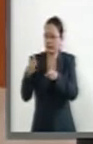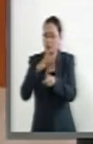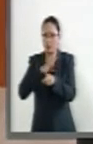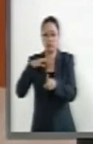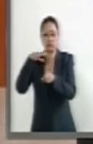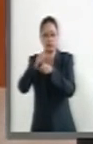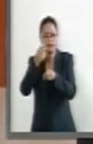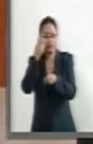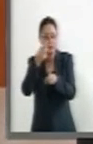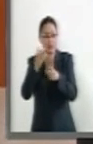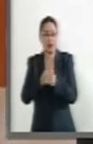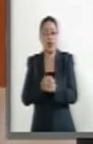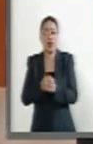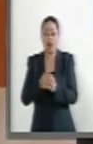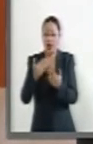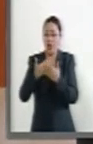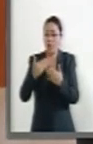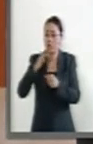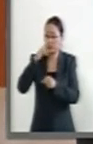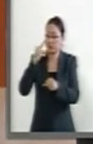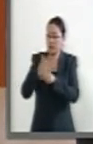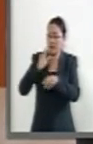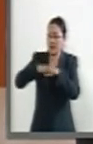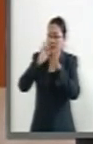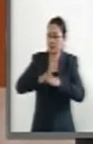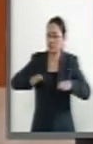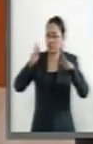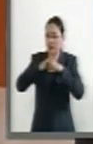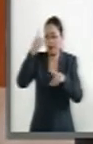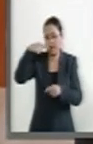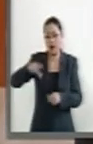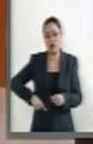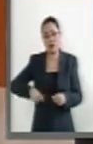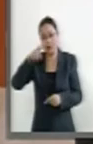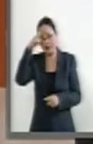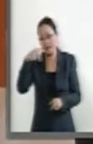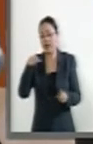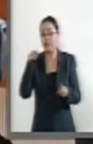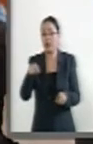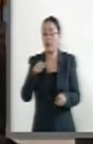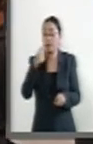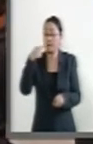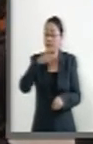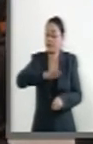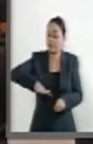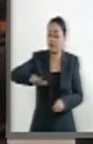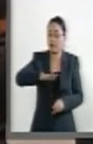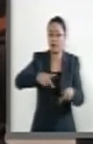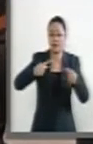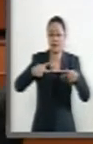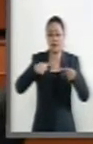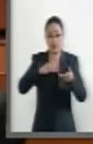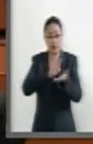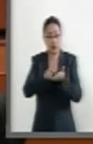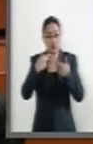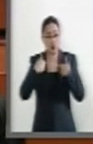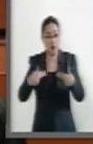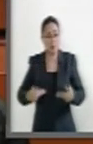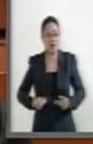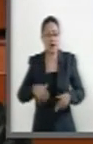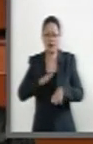las tareas más relevantes del Estado mexicano para asegurarle a la población uno de los derechos humanos